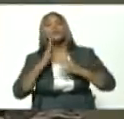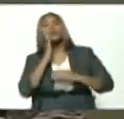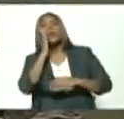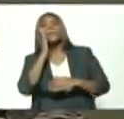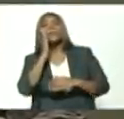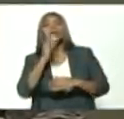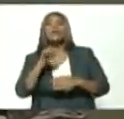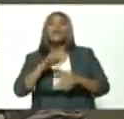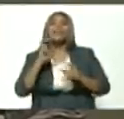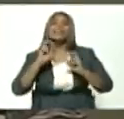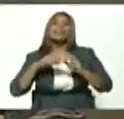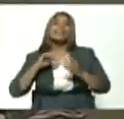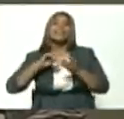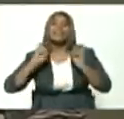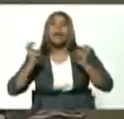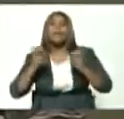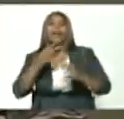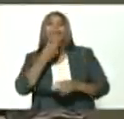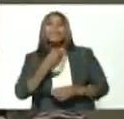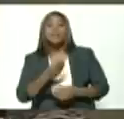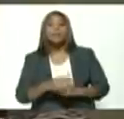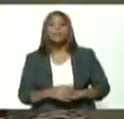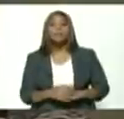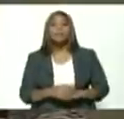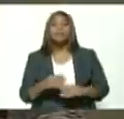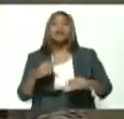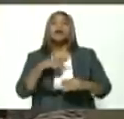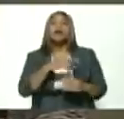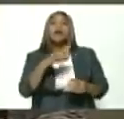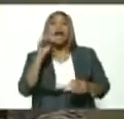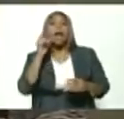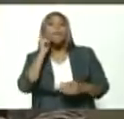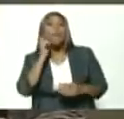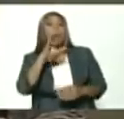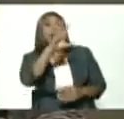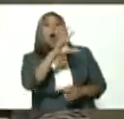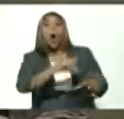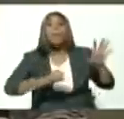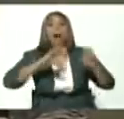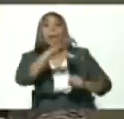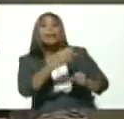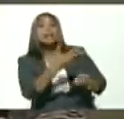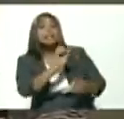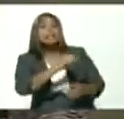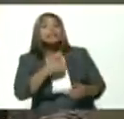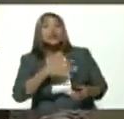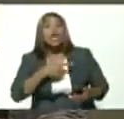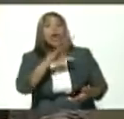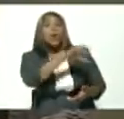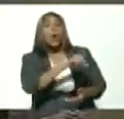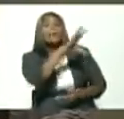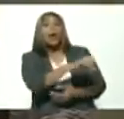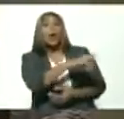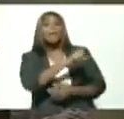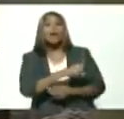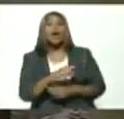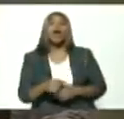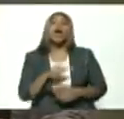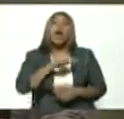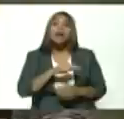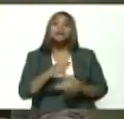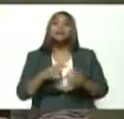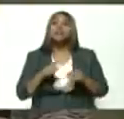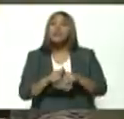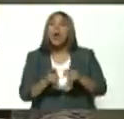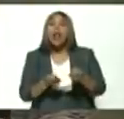y a venderlas y se las arrancaban de la mano y de allí hicieron un pequeño